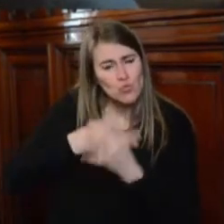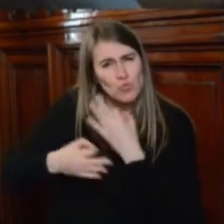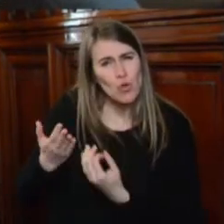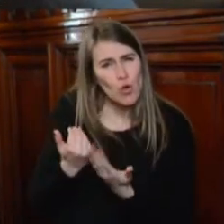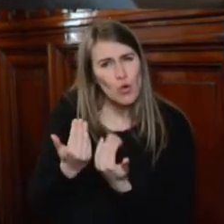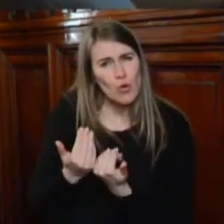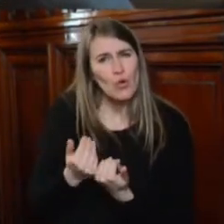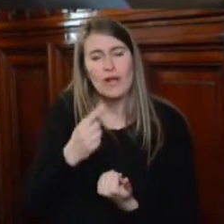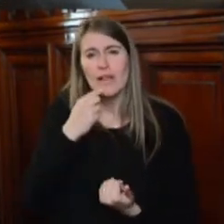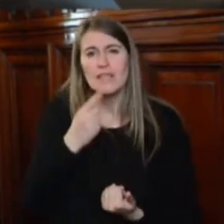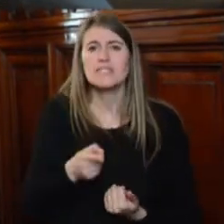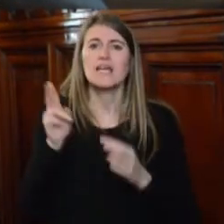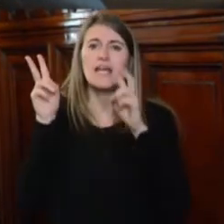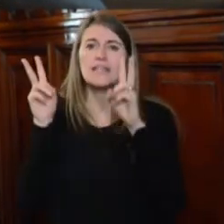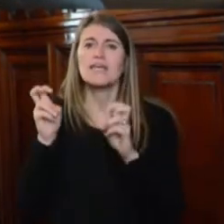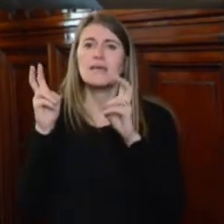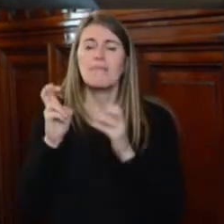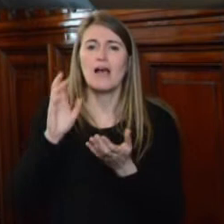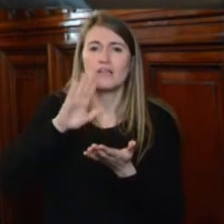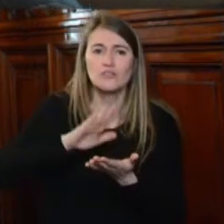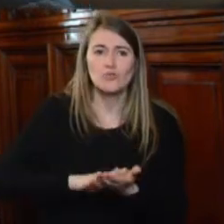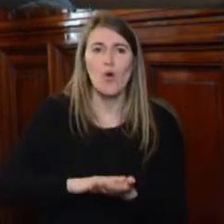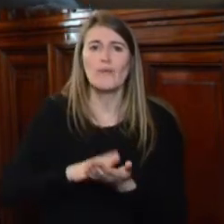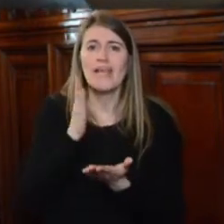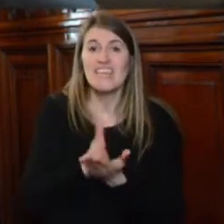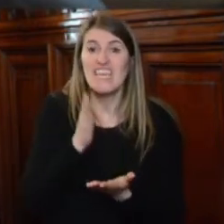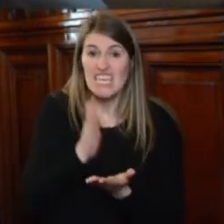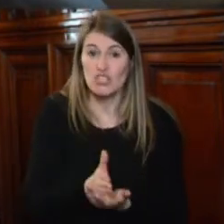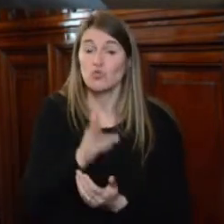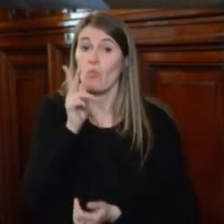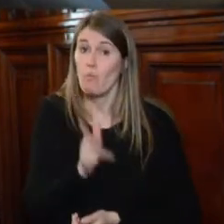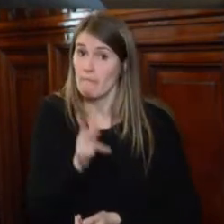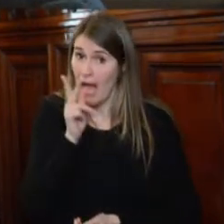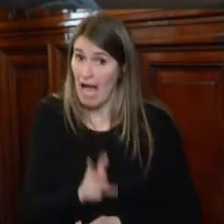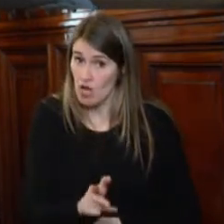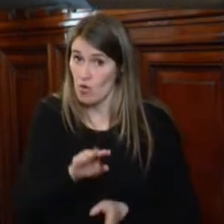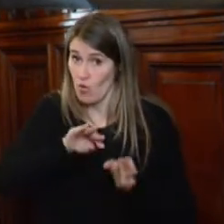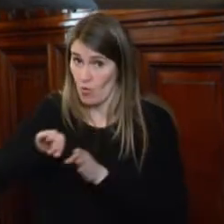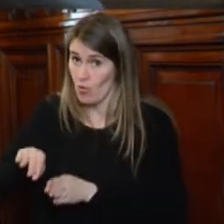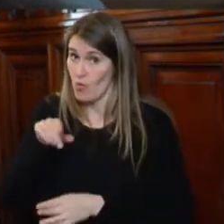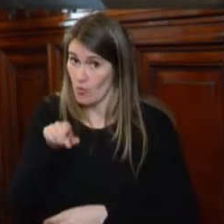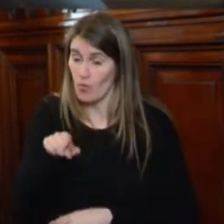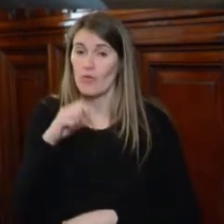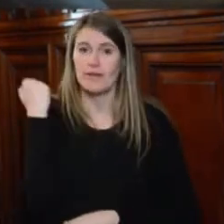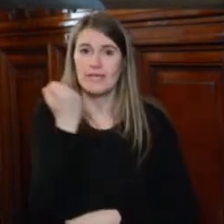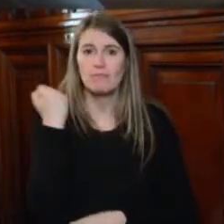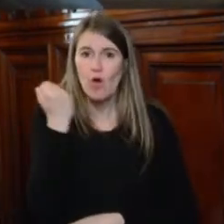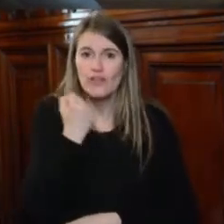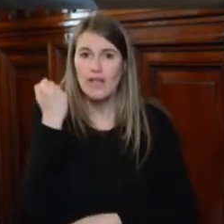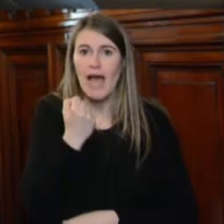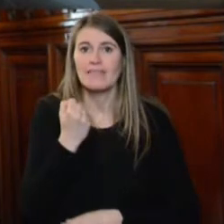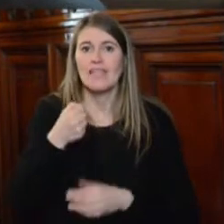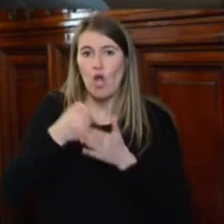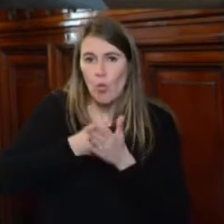hay una relatoria temática de defensores de derechos humanos, y una parte importante de la lucha